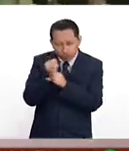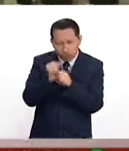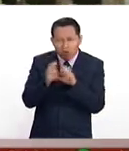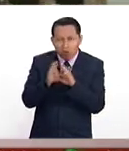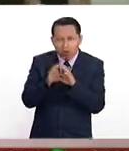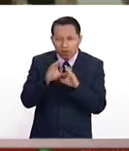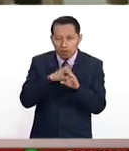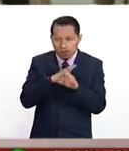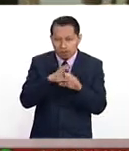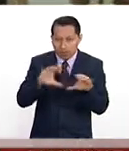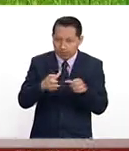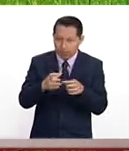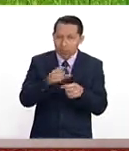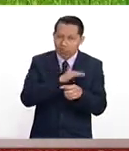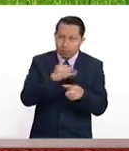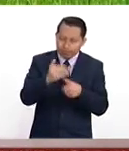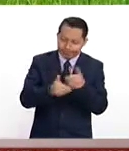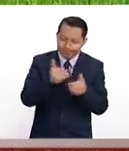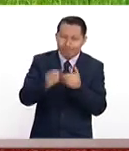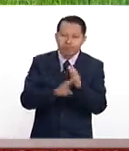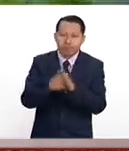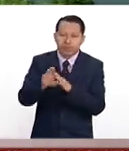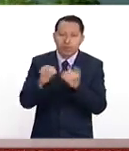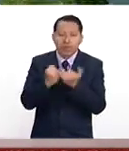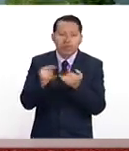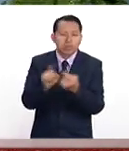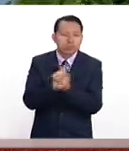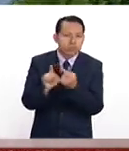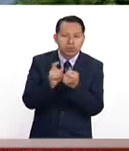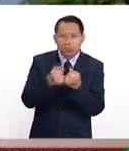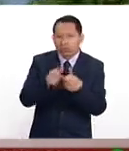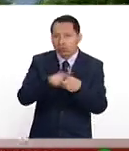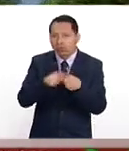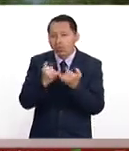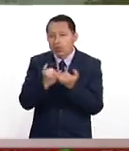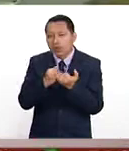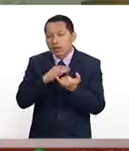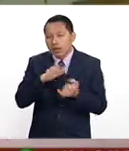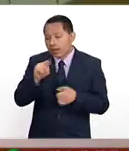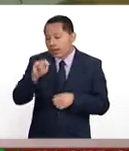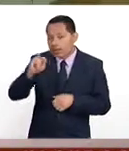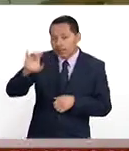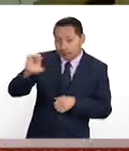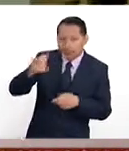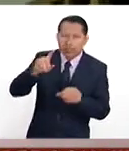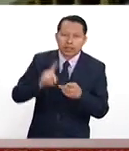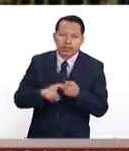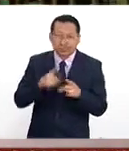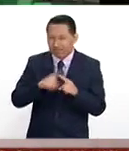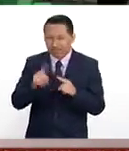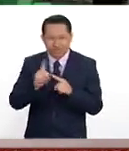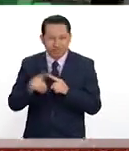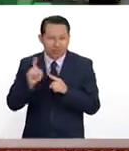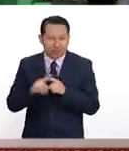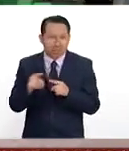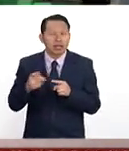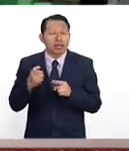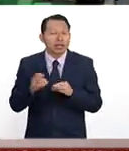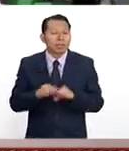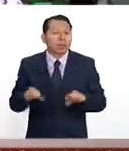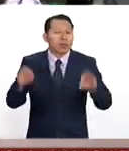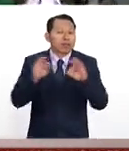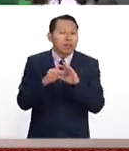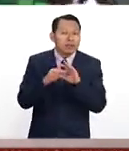desarrollo sustentable y las relaciones sociales, así como las tecnologías de la información y las comunicaciones, pues son muy importantes.